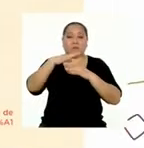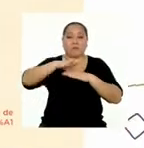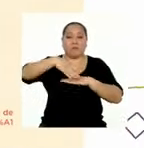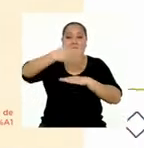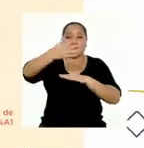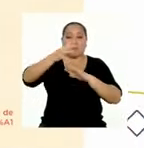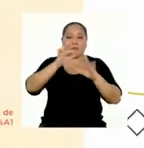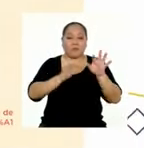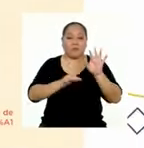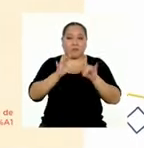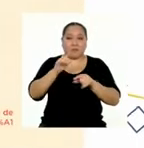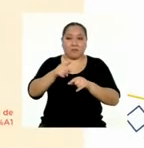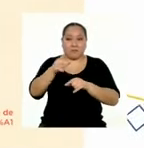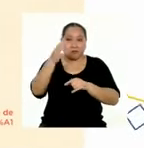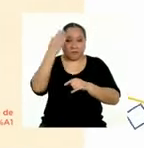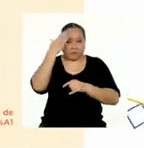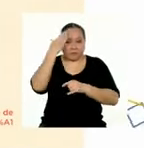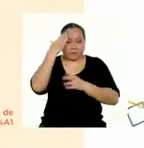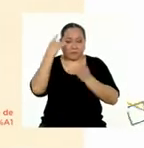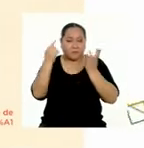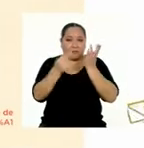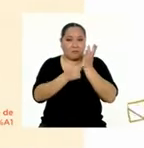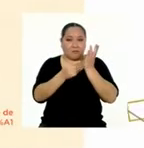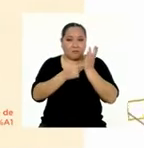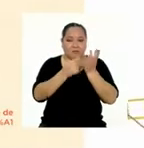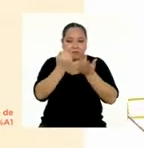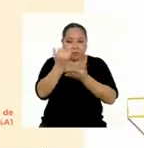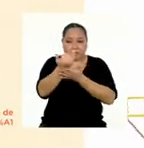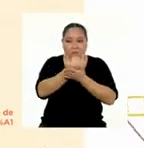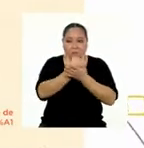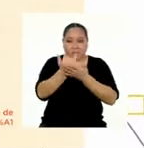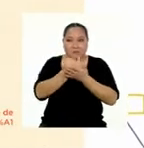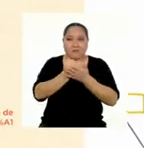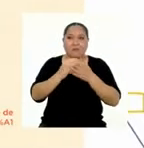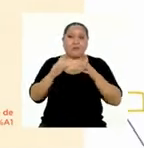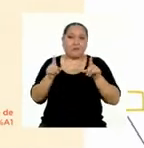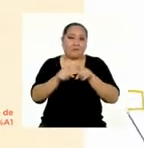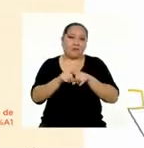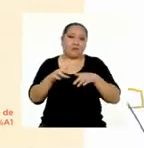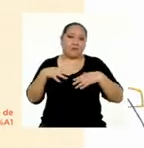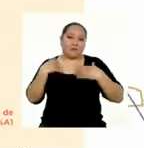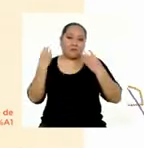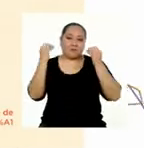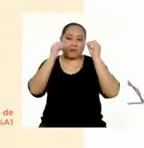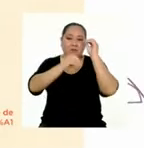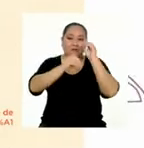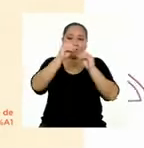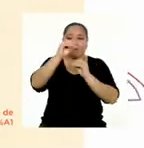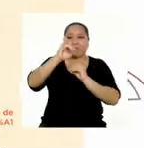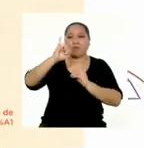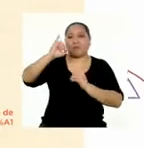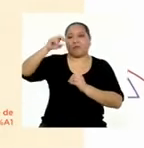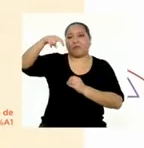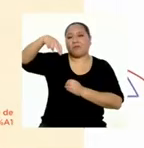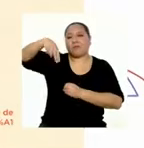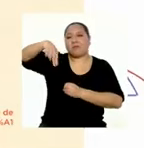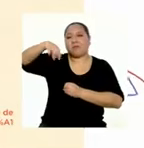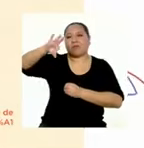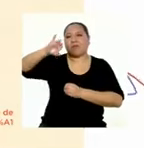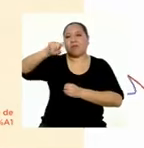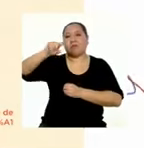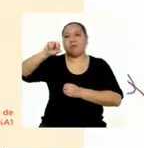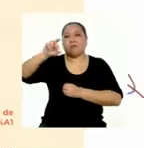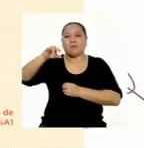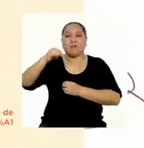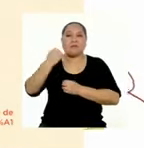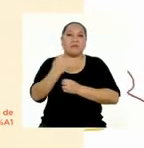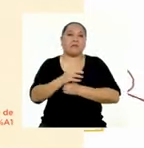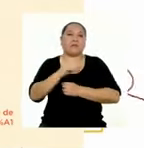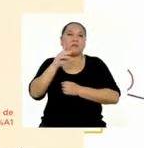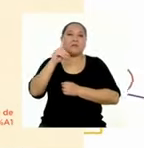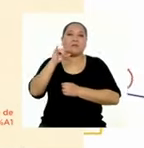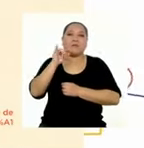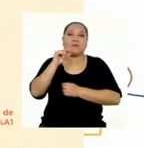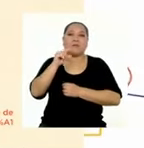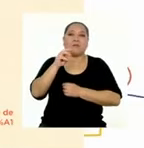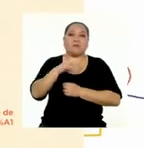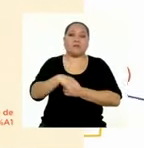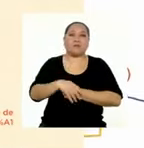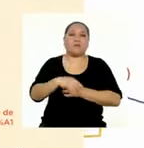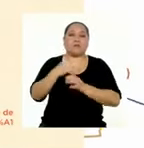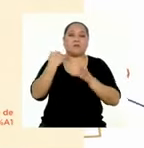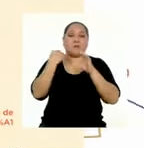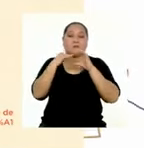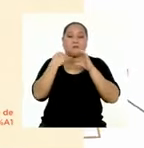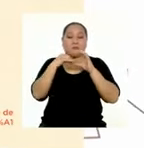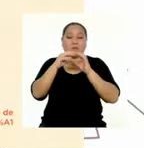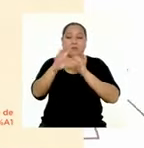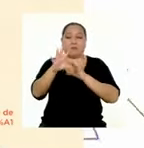tienes conocimientos técnicos y manejas programas de diseño, también puedes hacer una infografía digital. En internet vas a encontrar